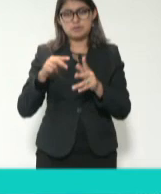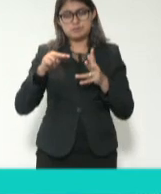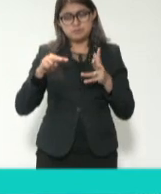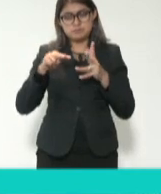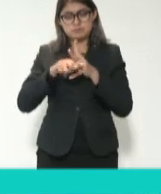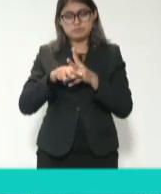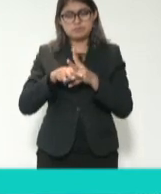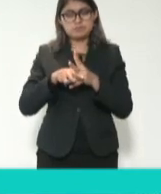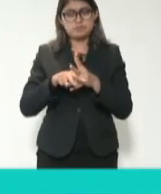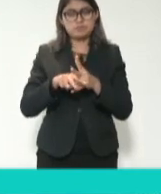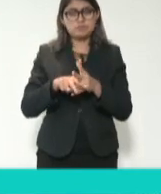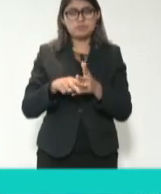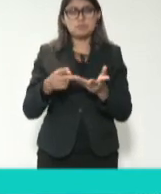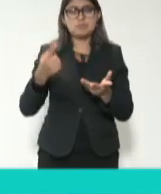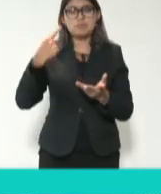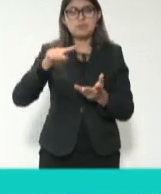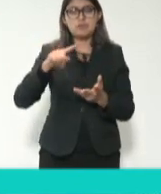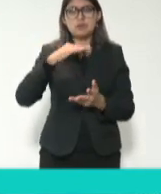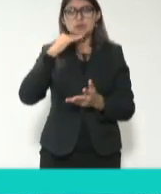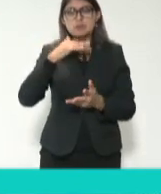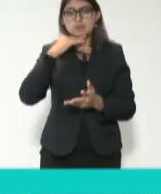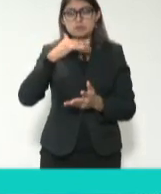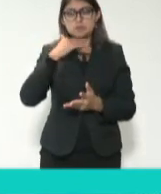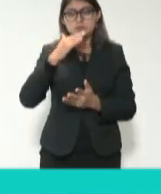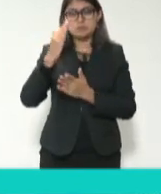para disminuir la corrupción?